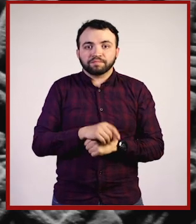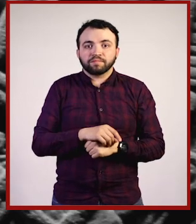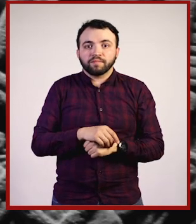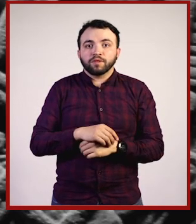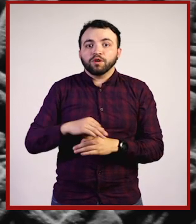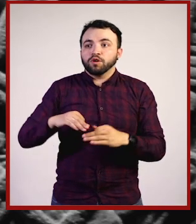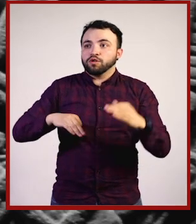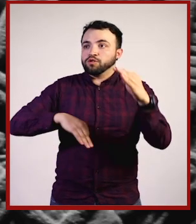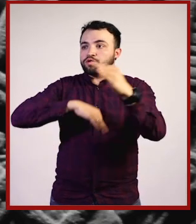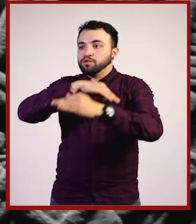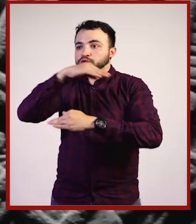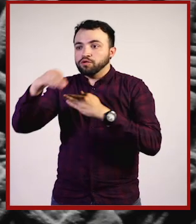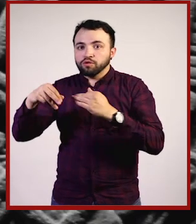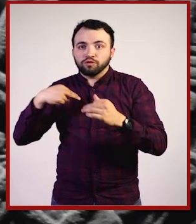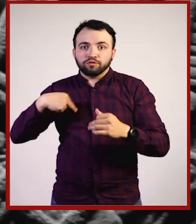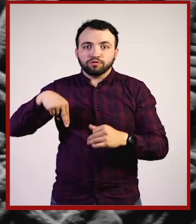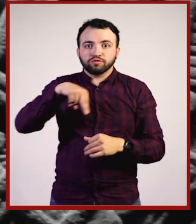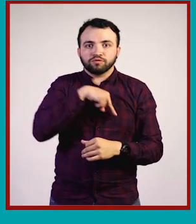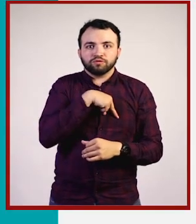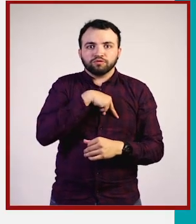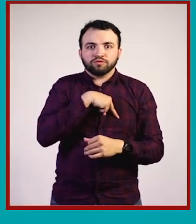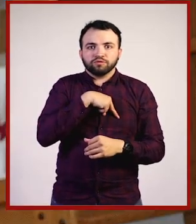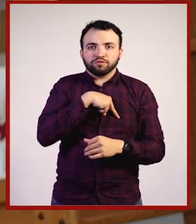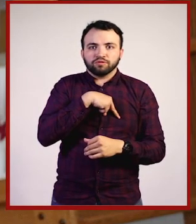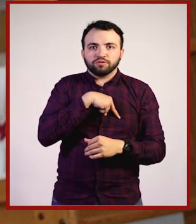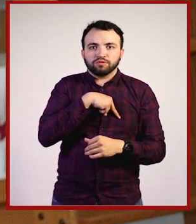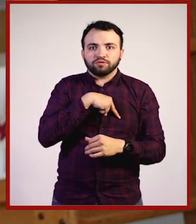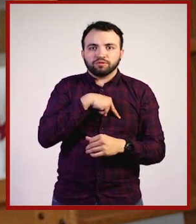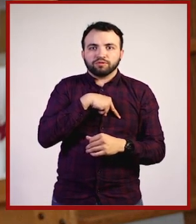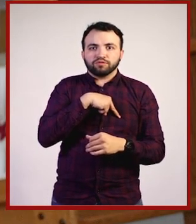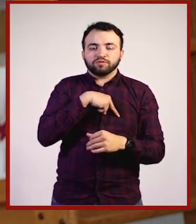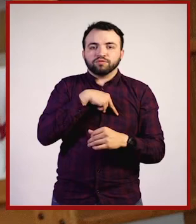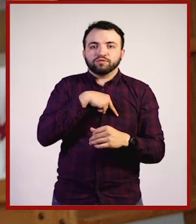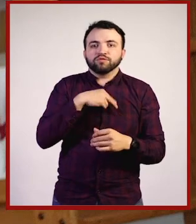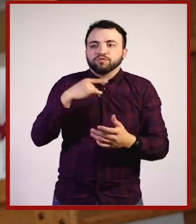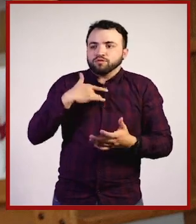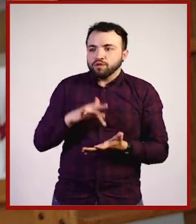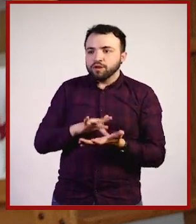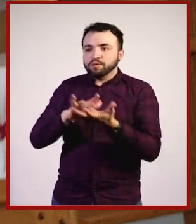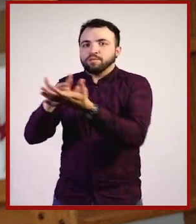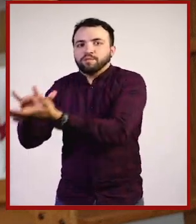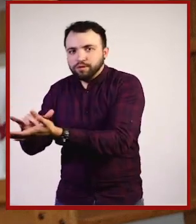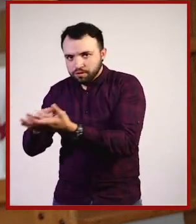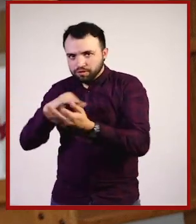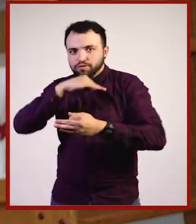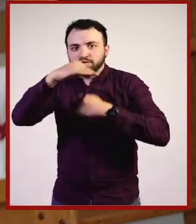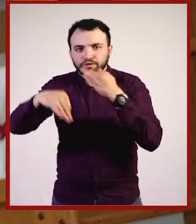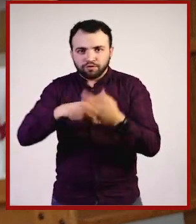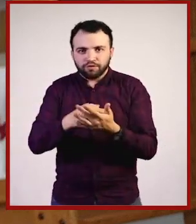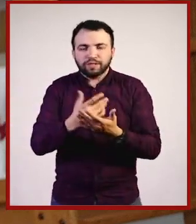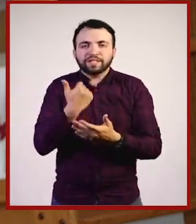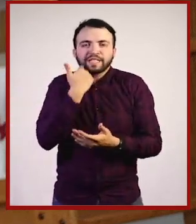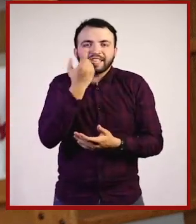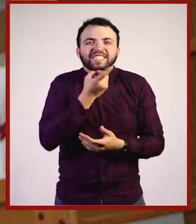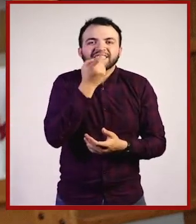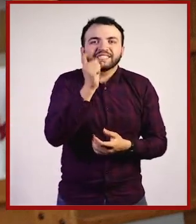nosotros somos. Parece un trabalenguas. Los otros todos que nosotros somos. Lo que nos quiere decir Octavio Paz es que los otros